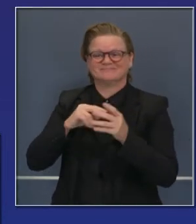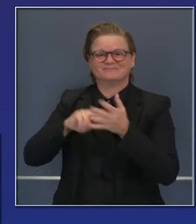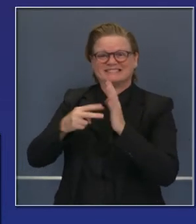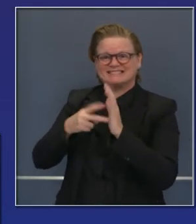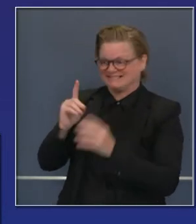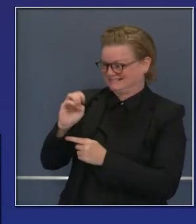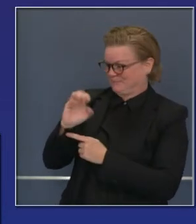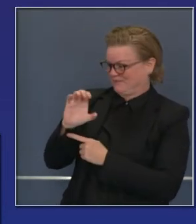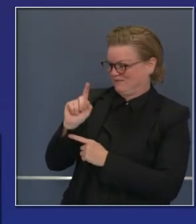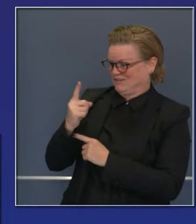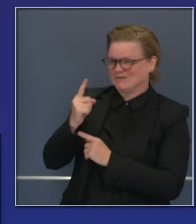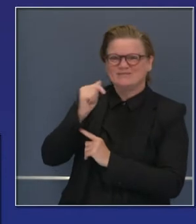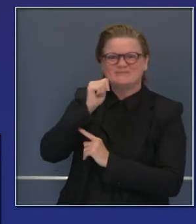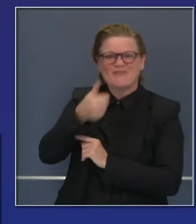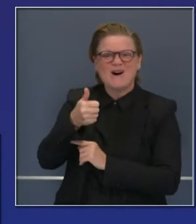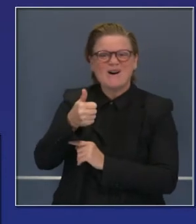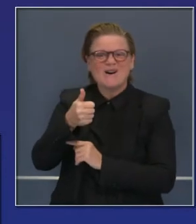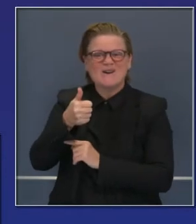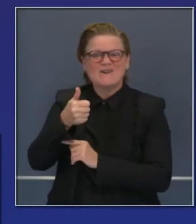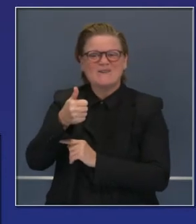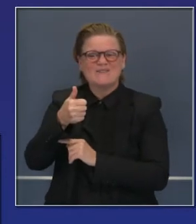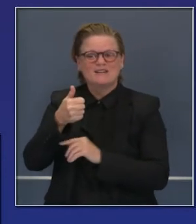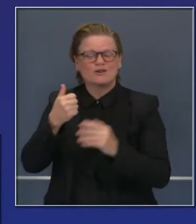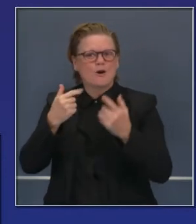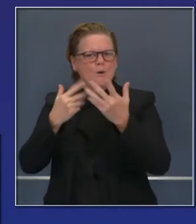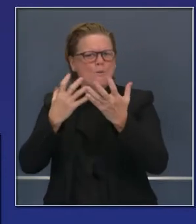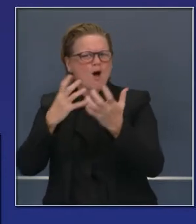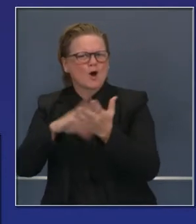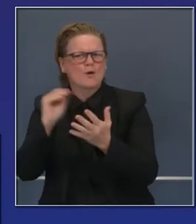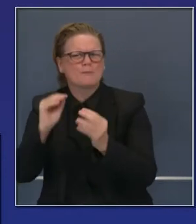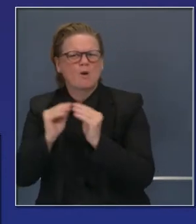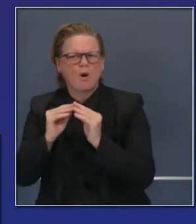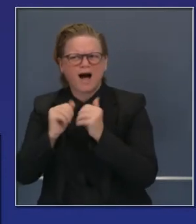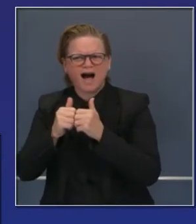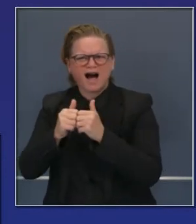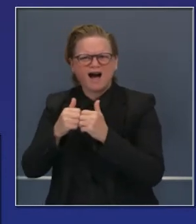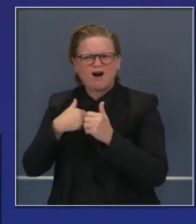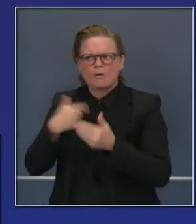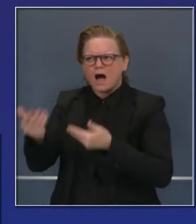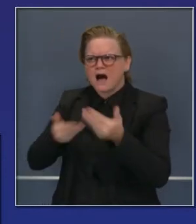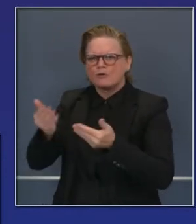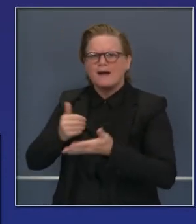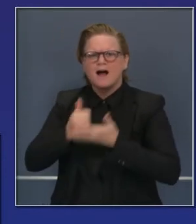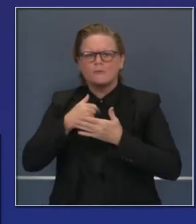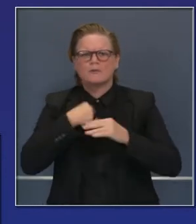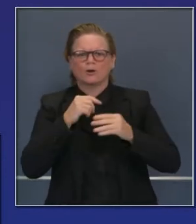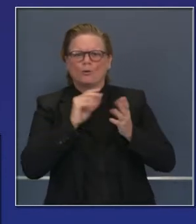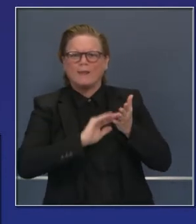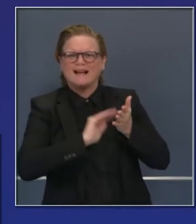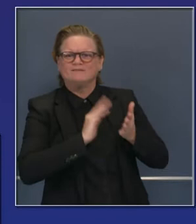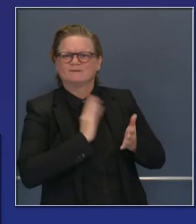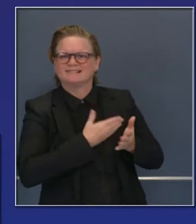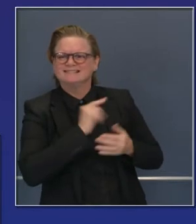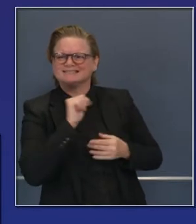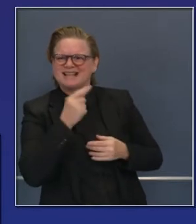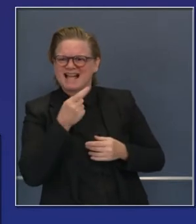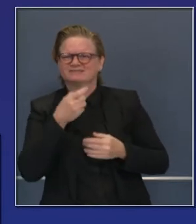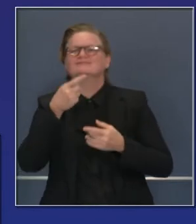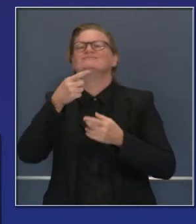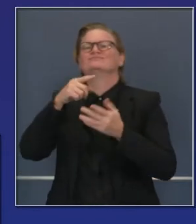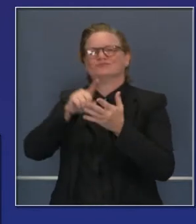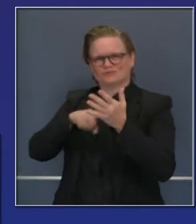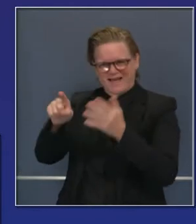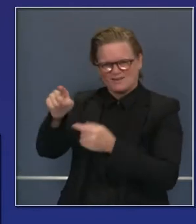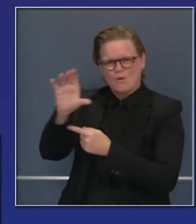.ca.gov. Ahí les daremos los datos básicos para que descubra usted a